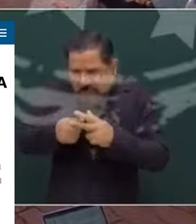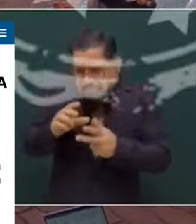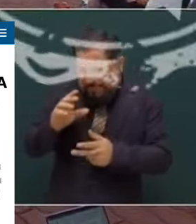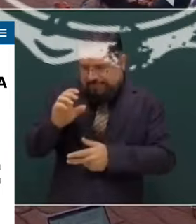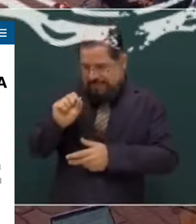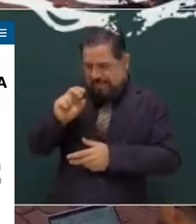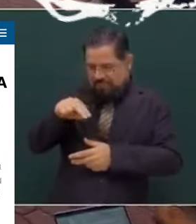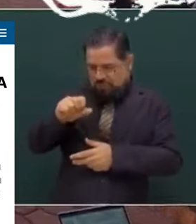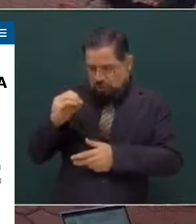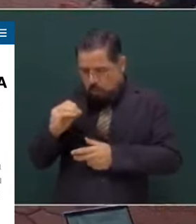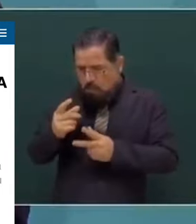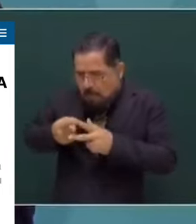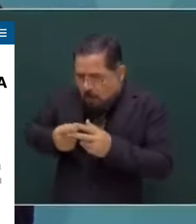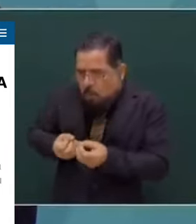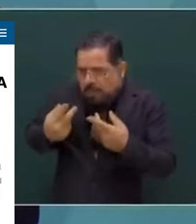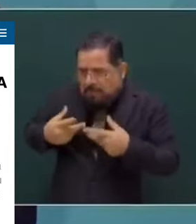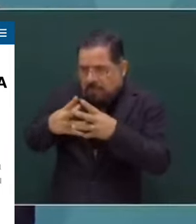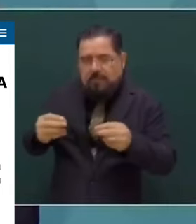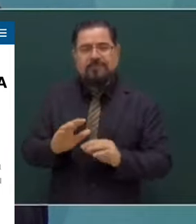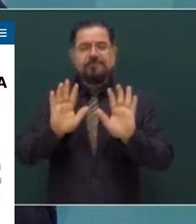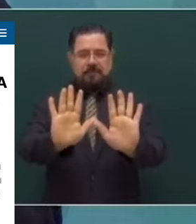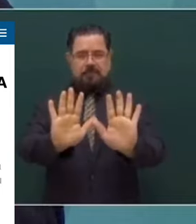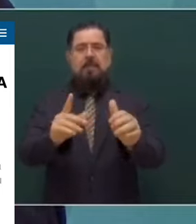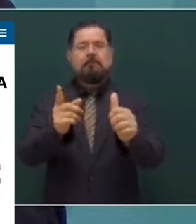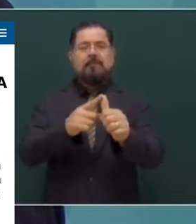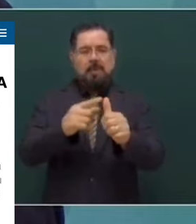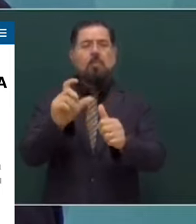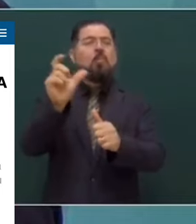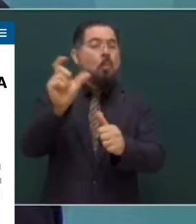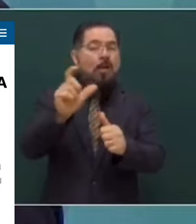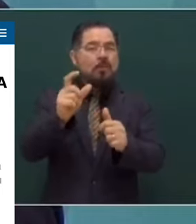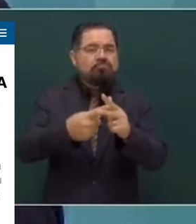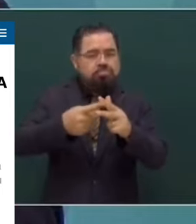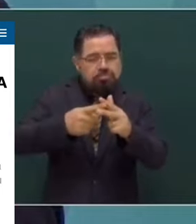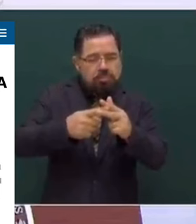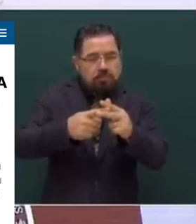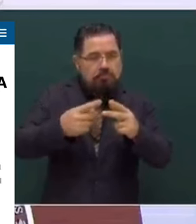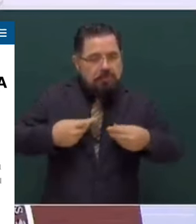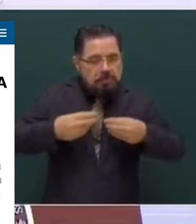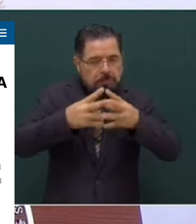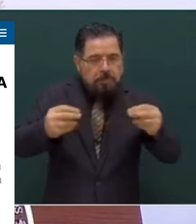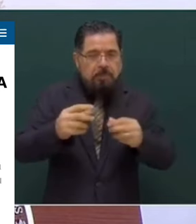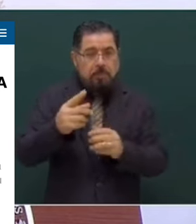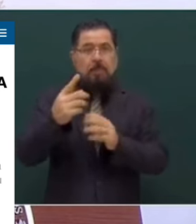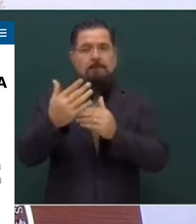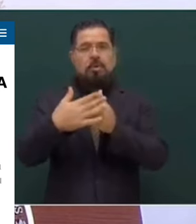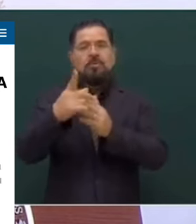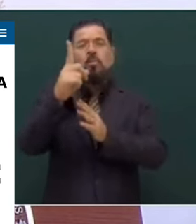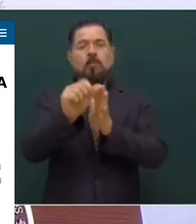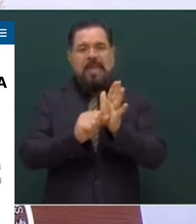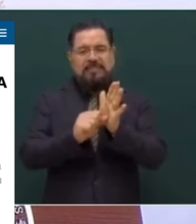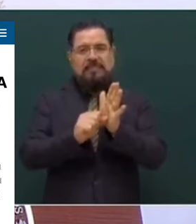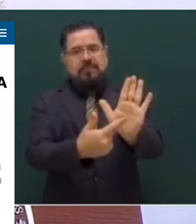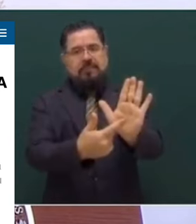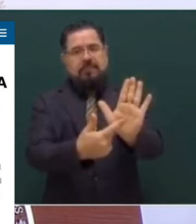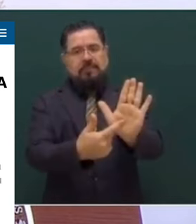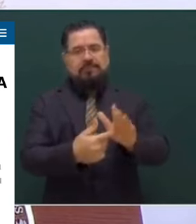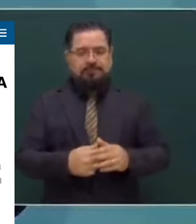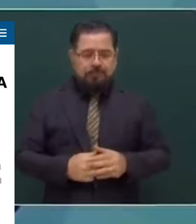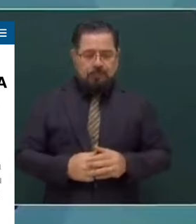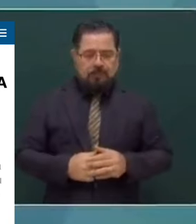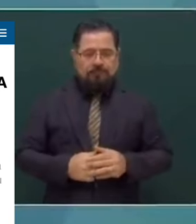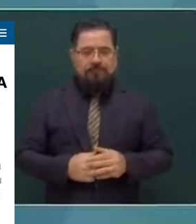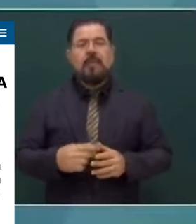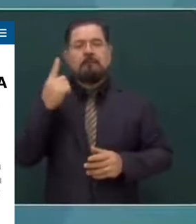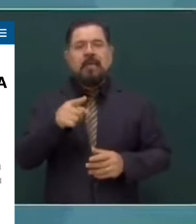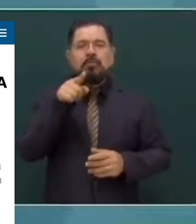Vamos a tener ya concluido el censo. Pienso que en un mes vamos a informar para que